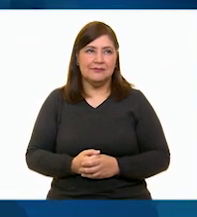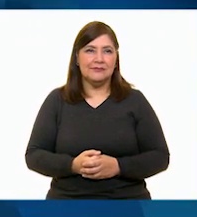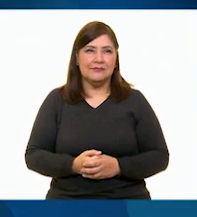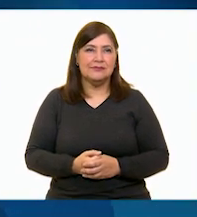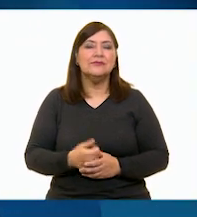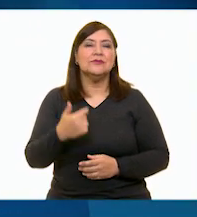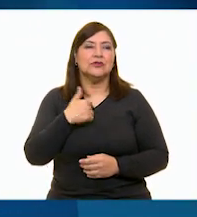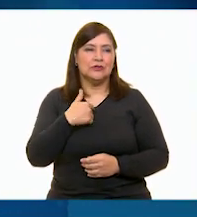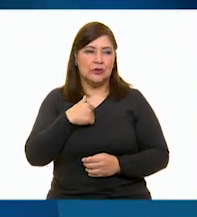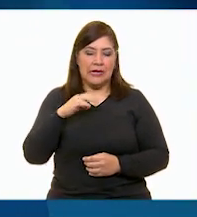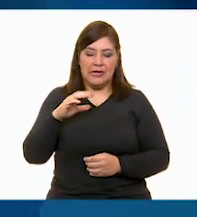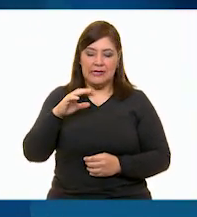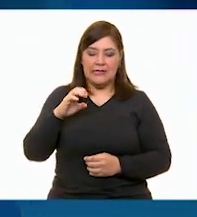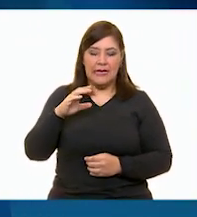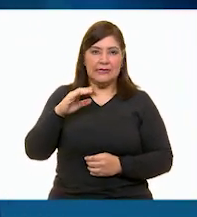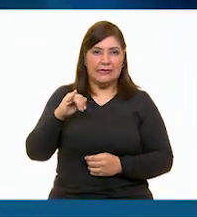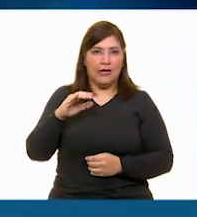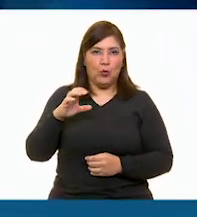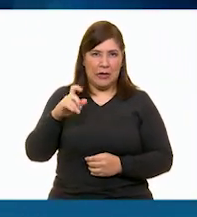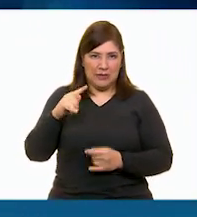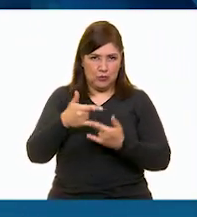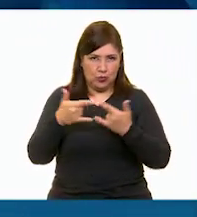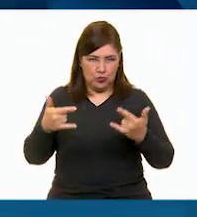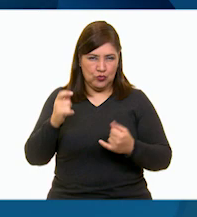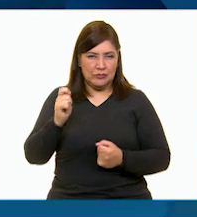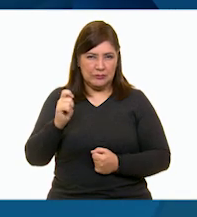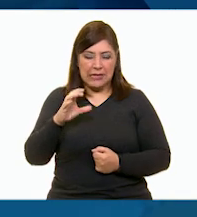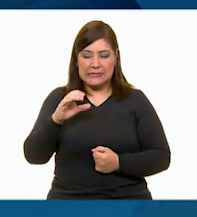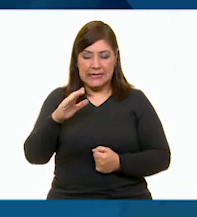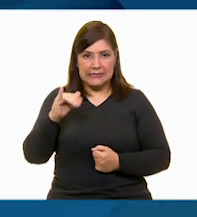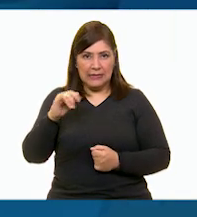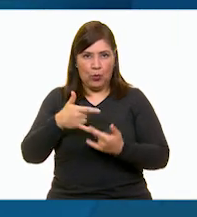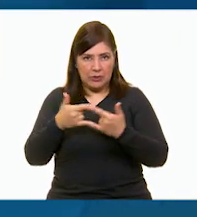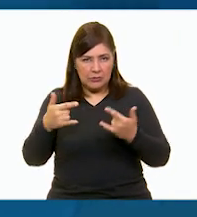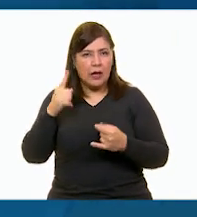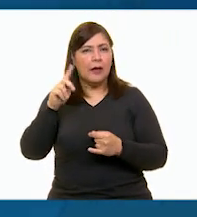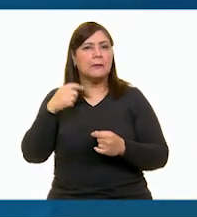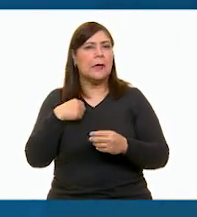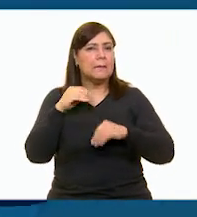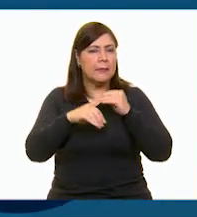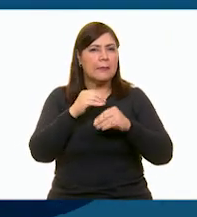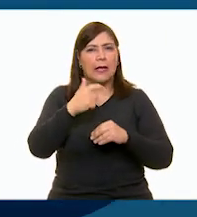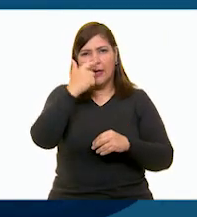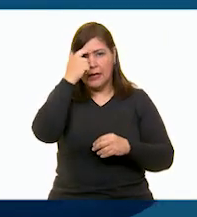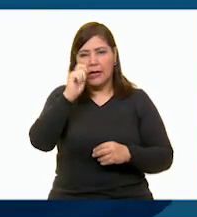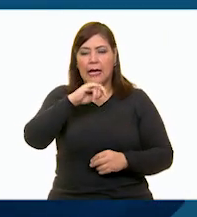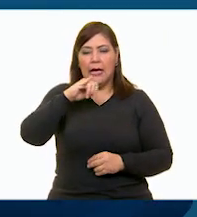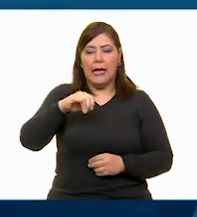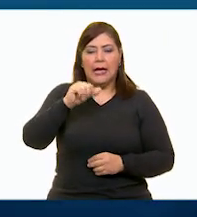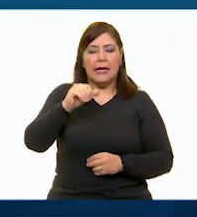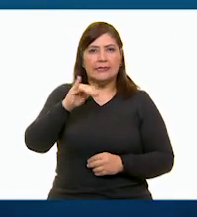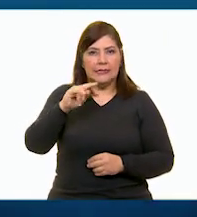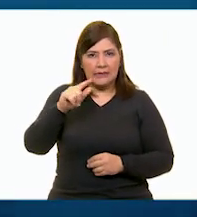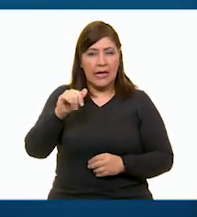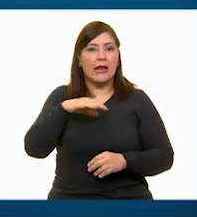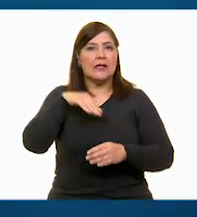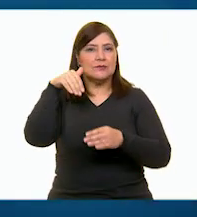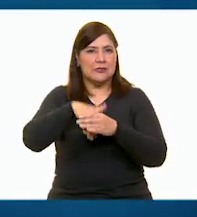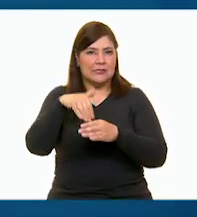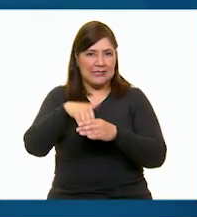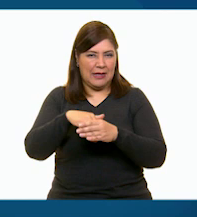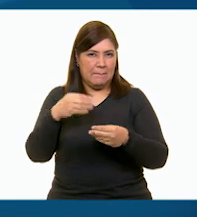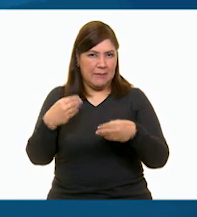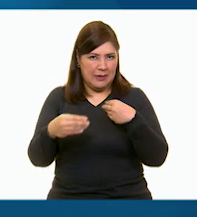Yo soy Ceci Cuentos y esto es una adaptación del cuento Jacinta y las bolsas de plástico